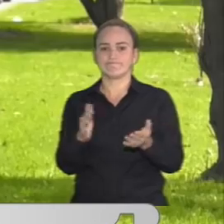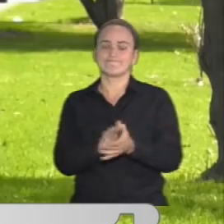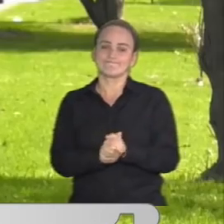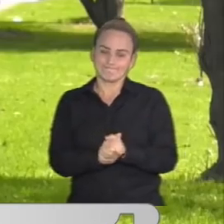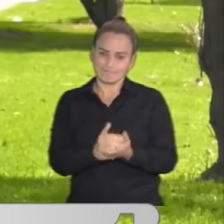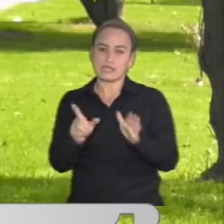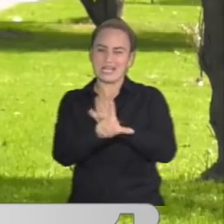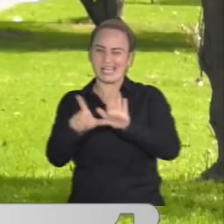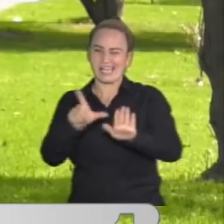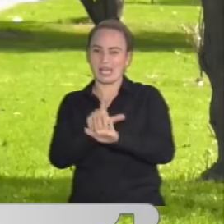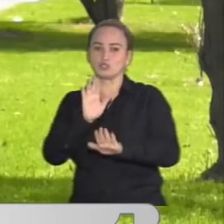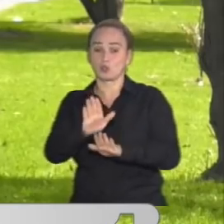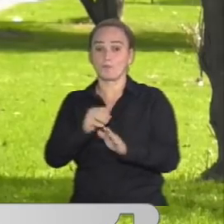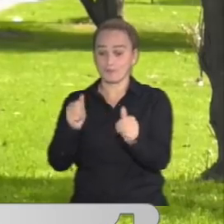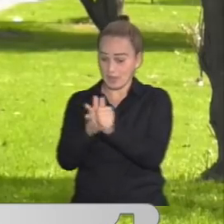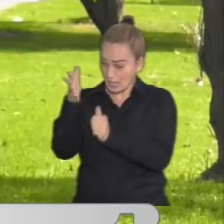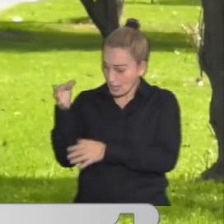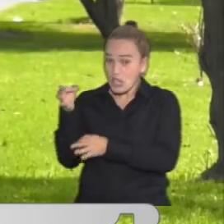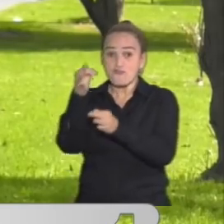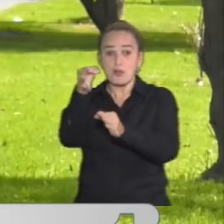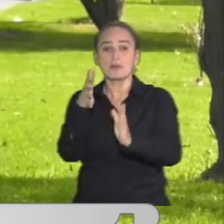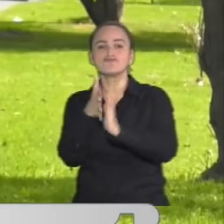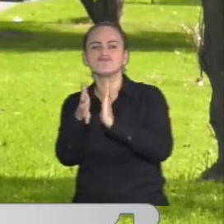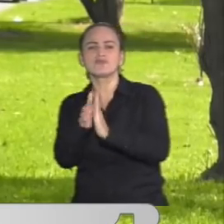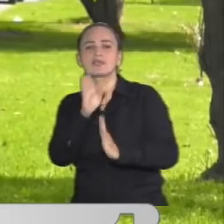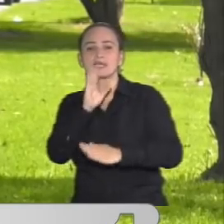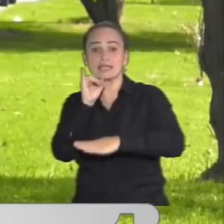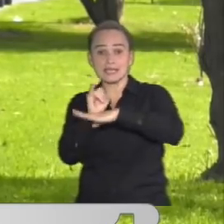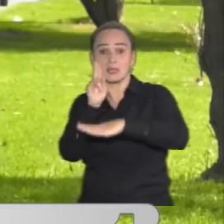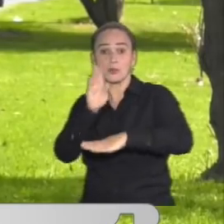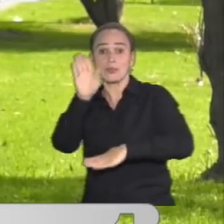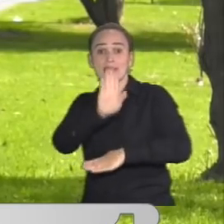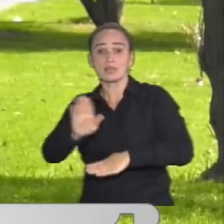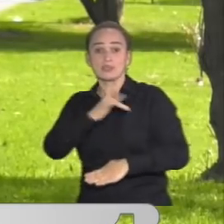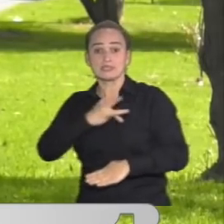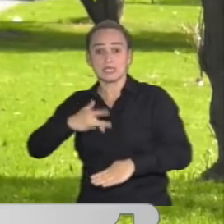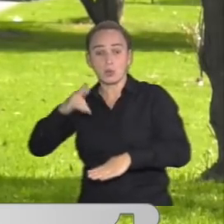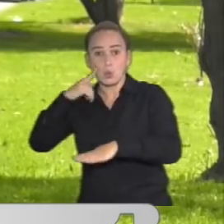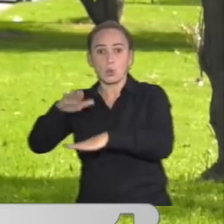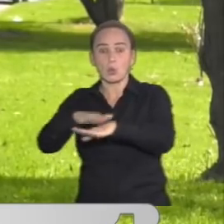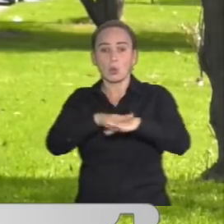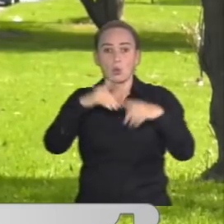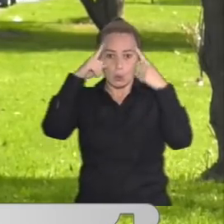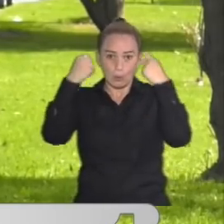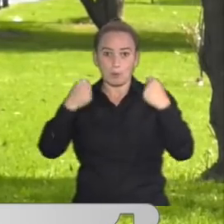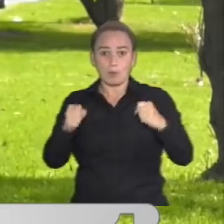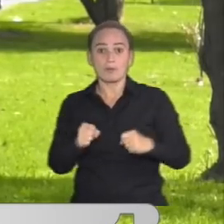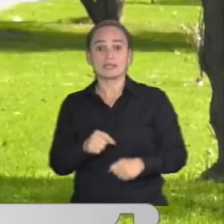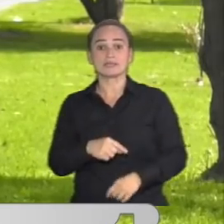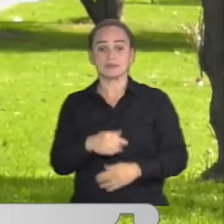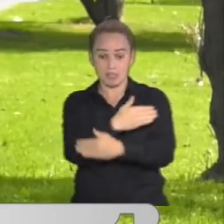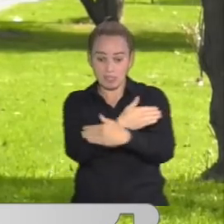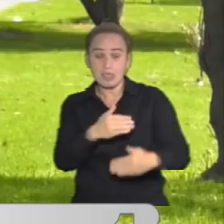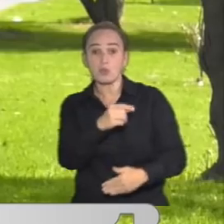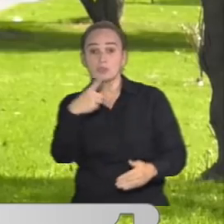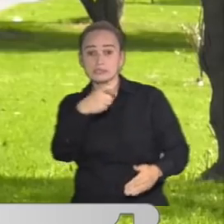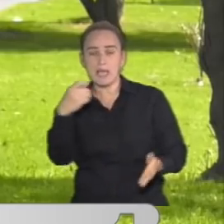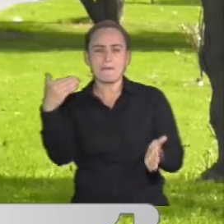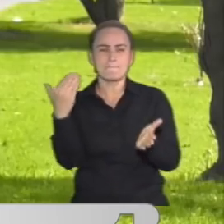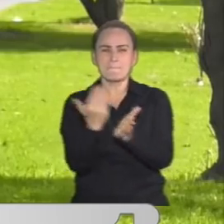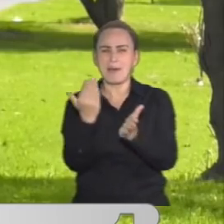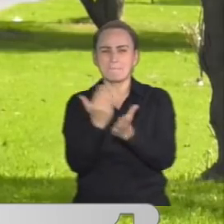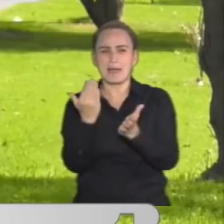ilegal. Este informe lo publica recientemente el Instituto Nacional de Salud. Preocupa que más de 100 menores de edad han resultado